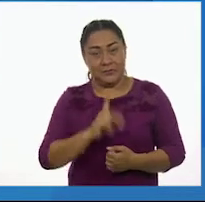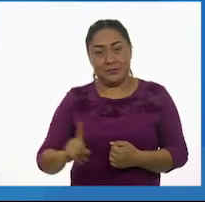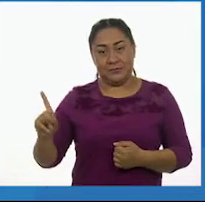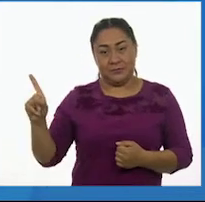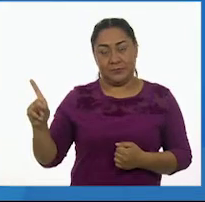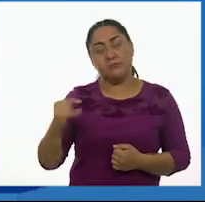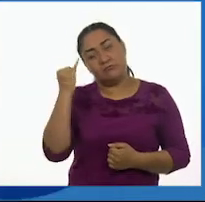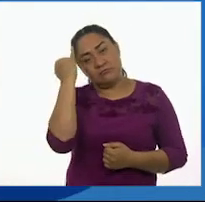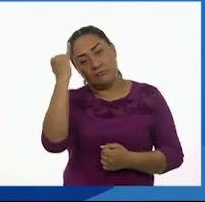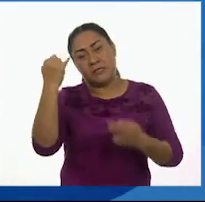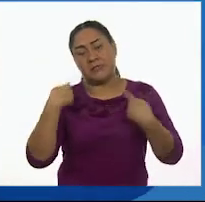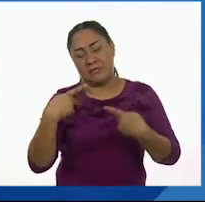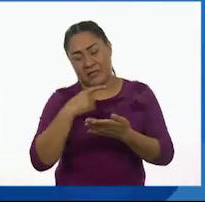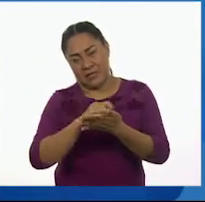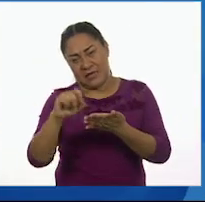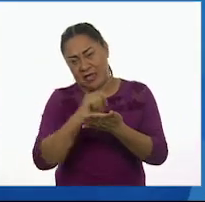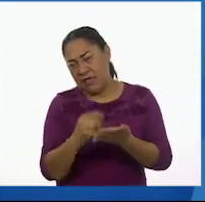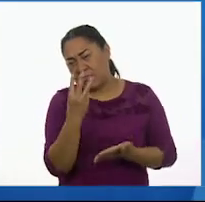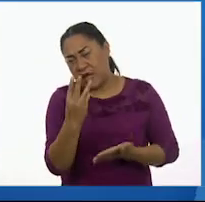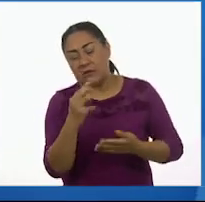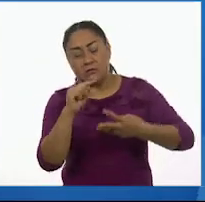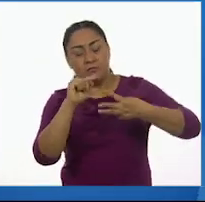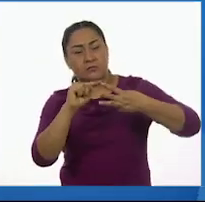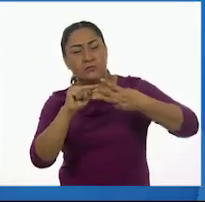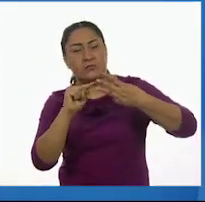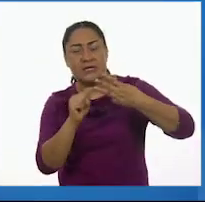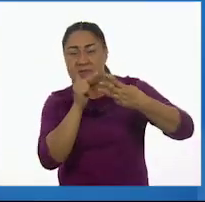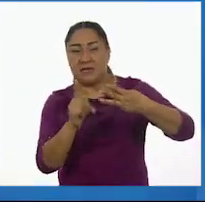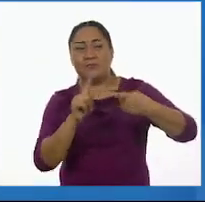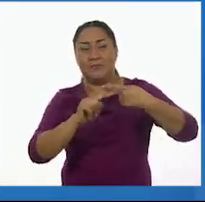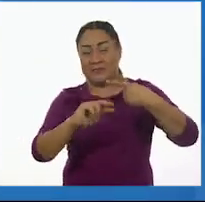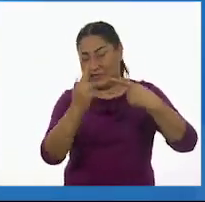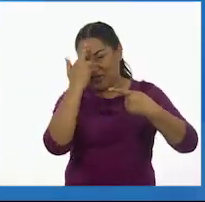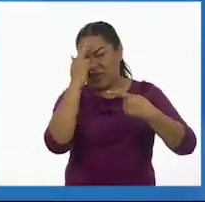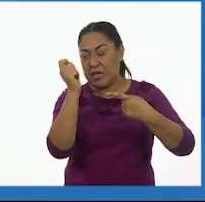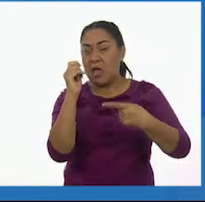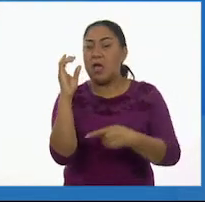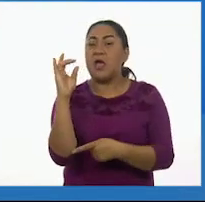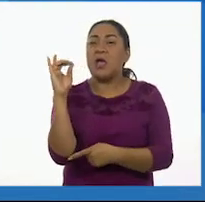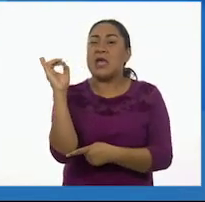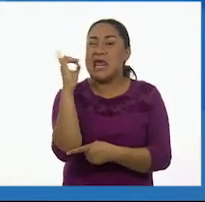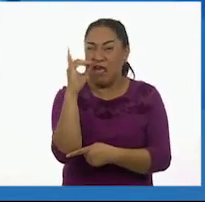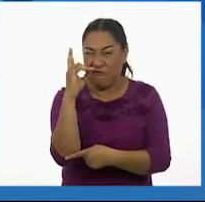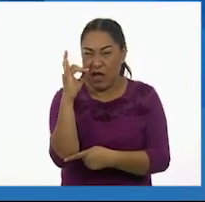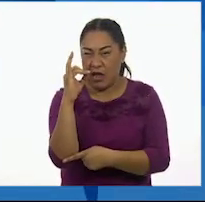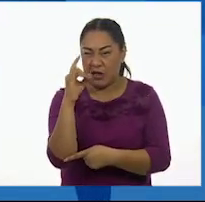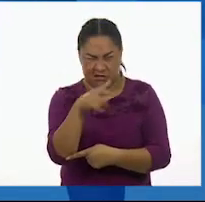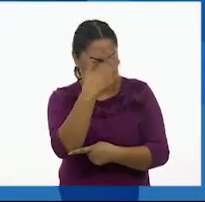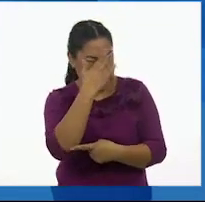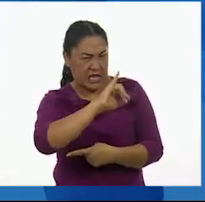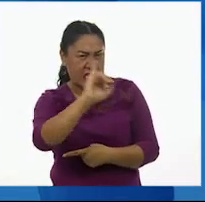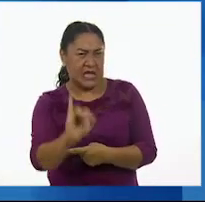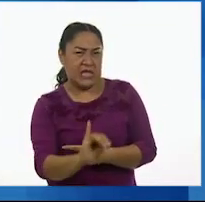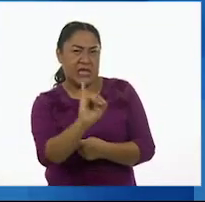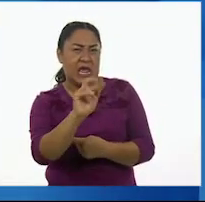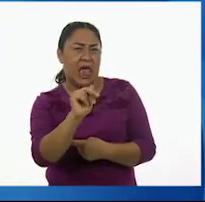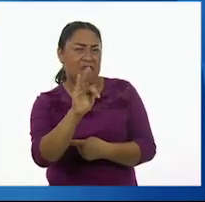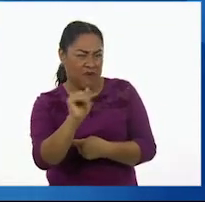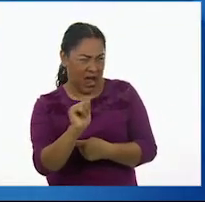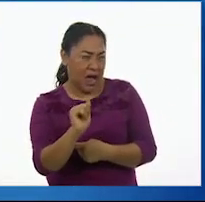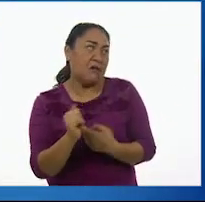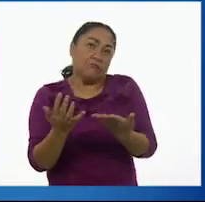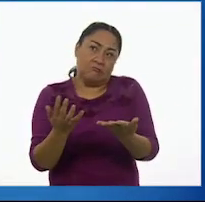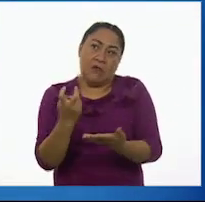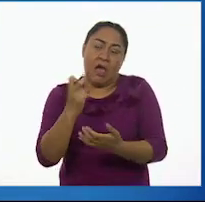autores definieron a tres palabras diferentes. En la primera viene una jirafa. ¿Sabes qué es una jirafa? Por supuesto. conoces? Claro,